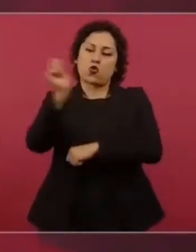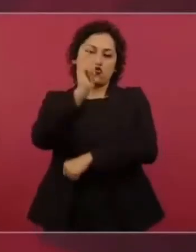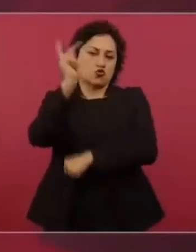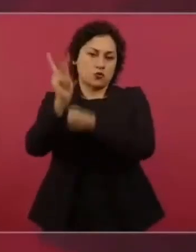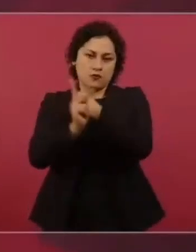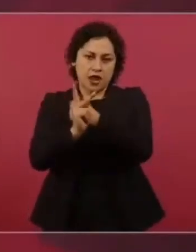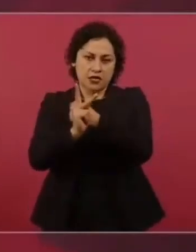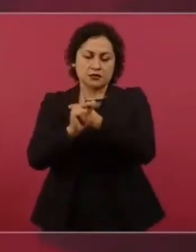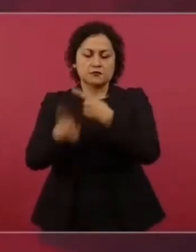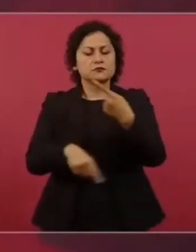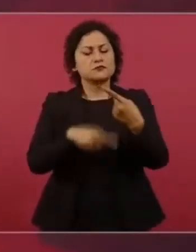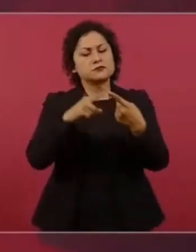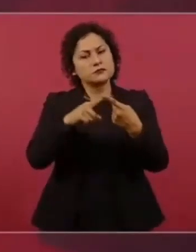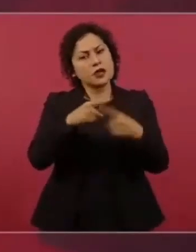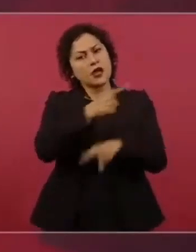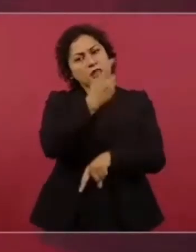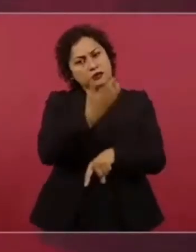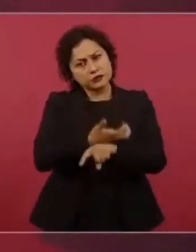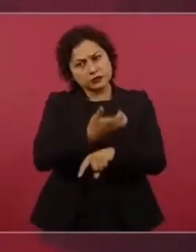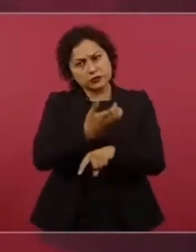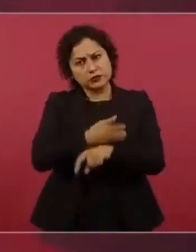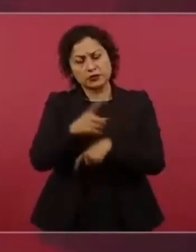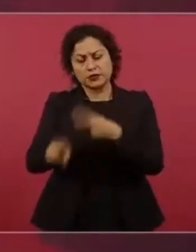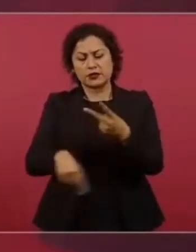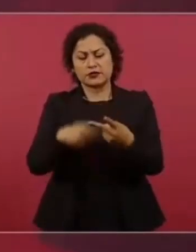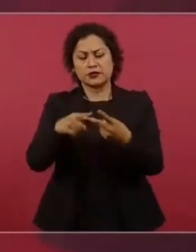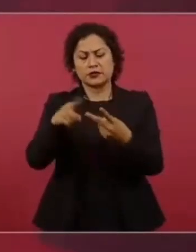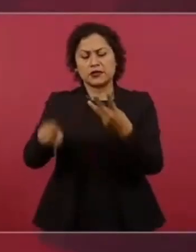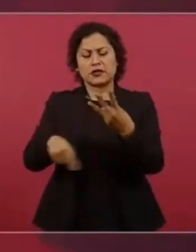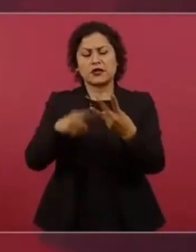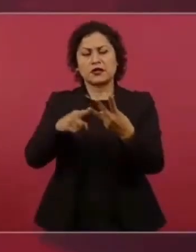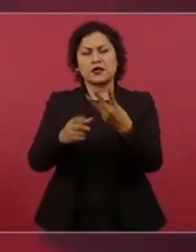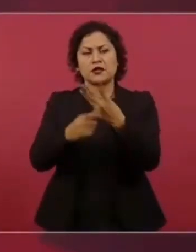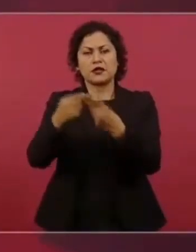una estadounidense y dos europeas.